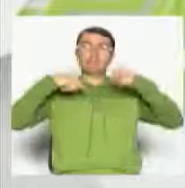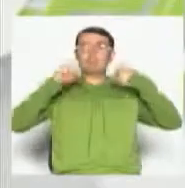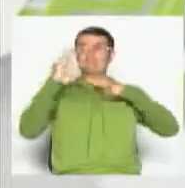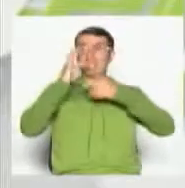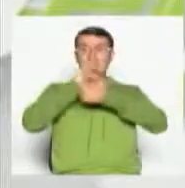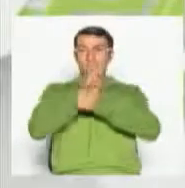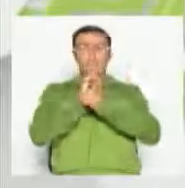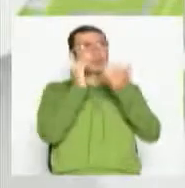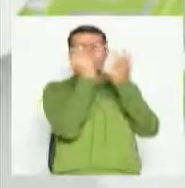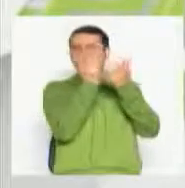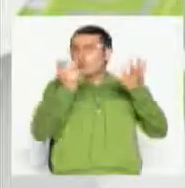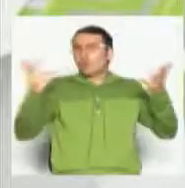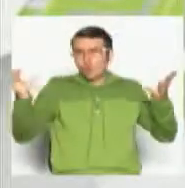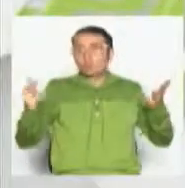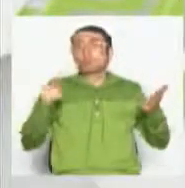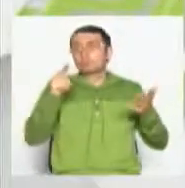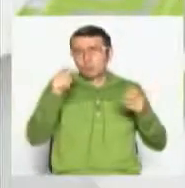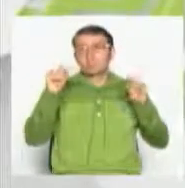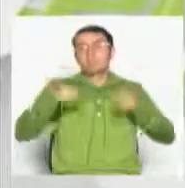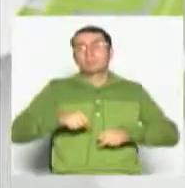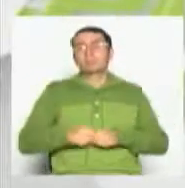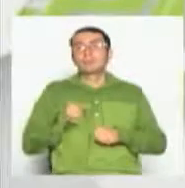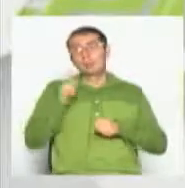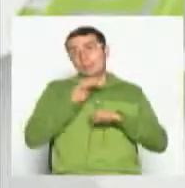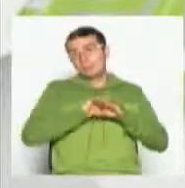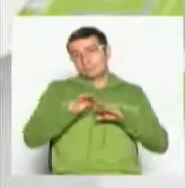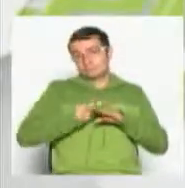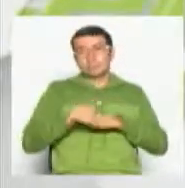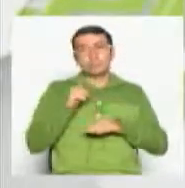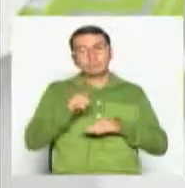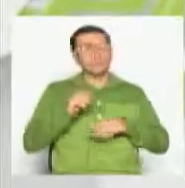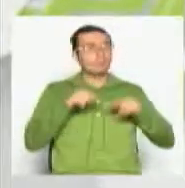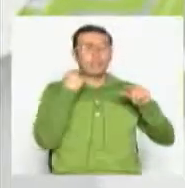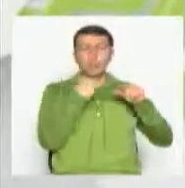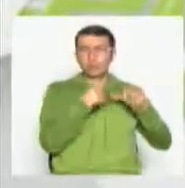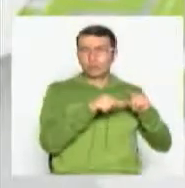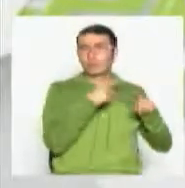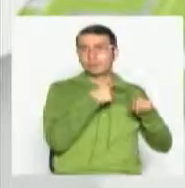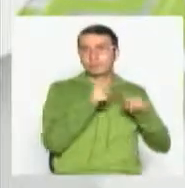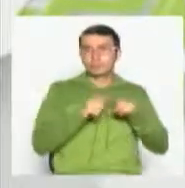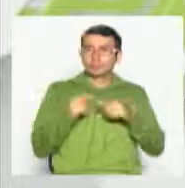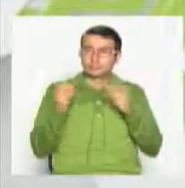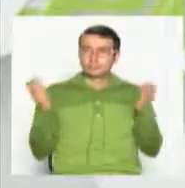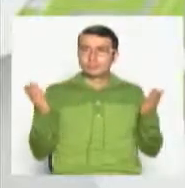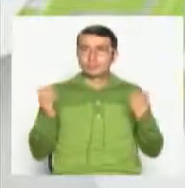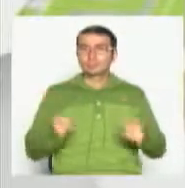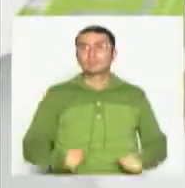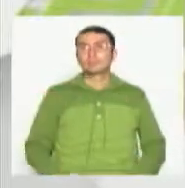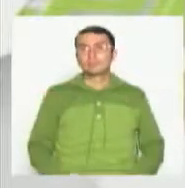canal regional Telecafé. Los invitamos para que nos escriban a los correos electrónicos que aparecen en pantalla.